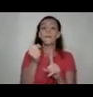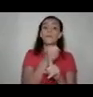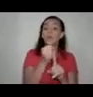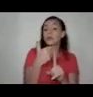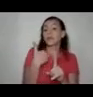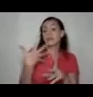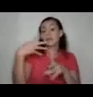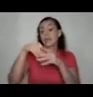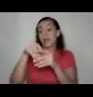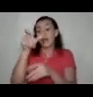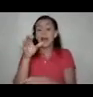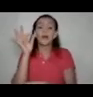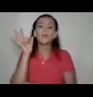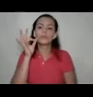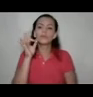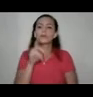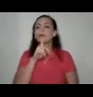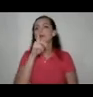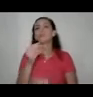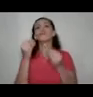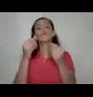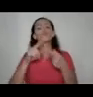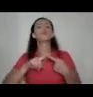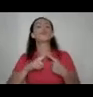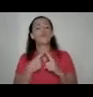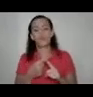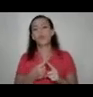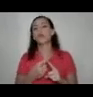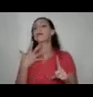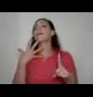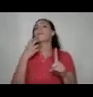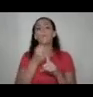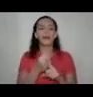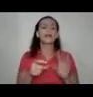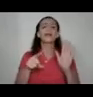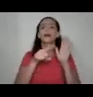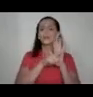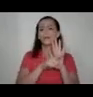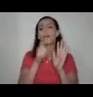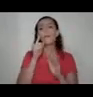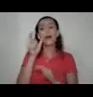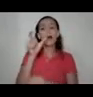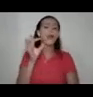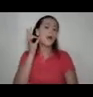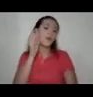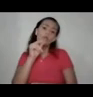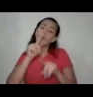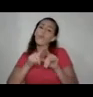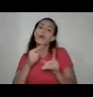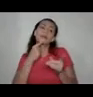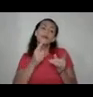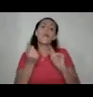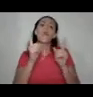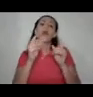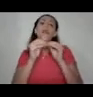en una mujer es muy dolorosa es realmente impactante es negativa para ella y no podríamos decir acá cuál es